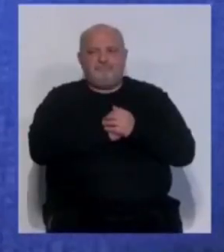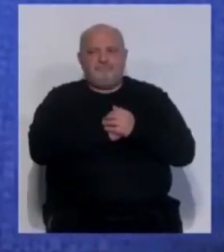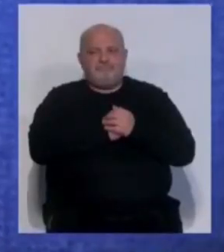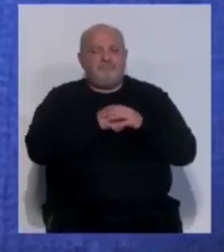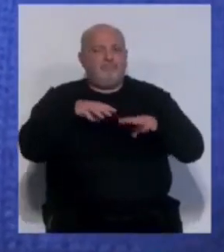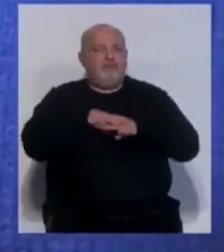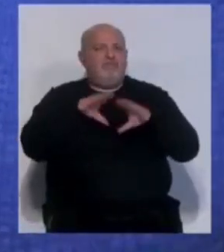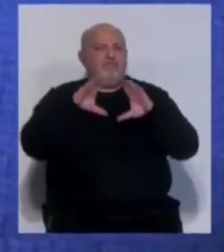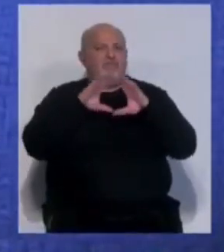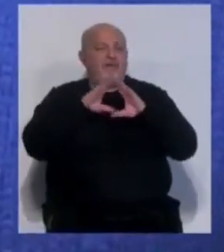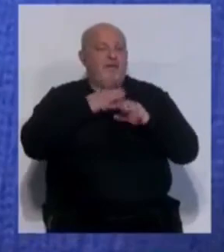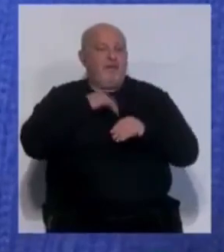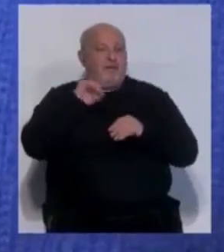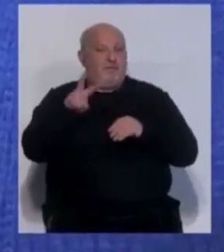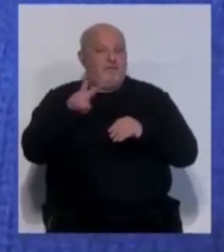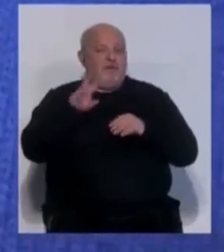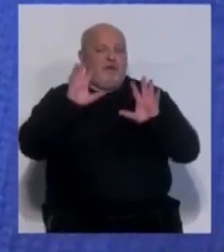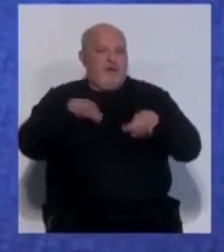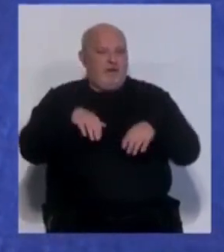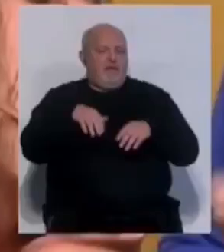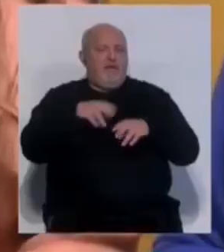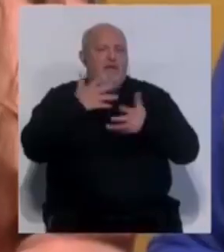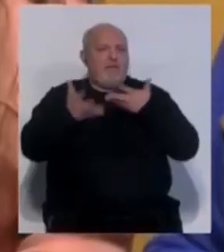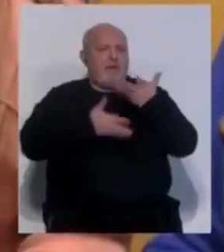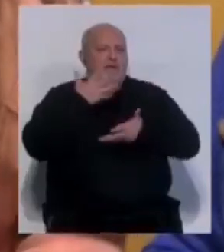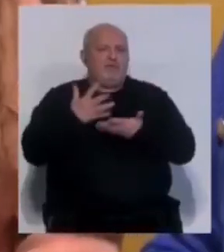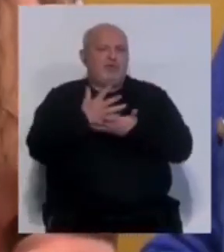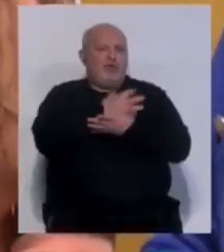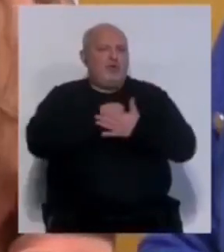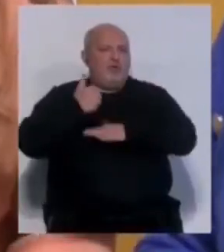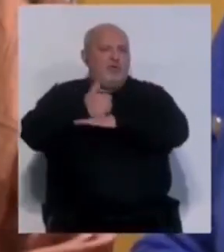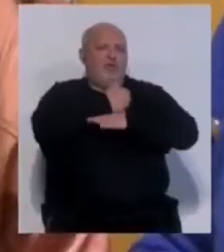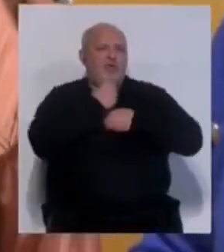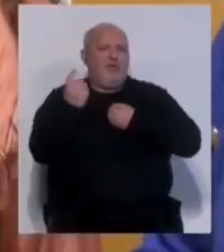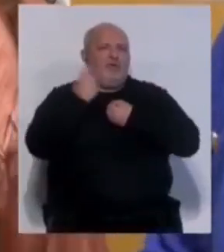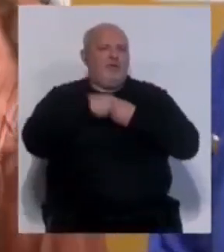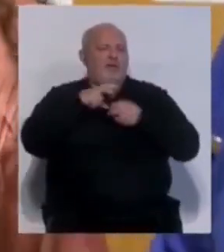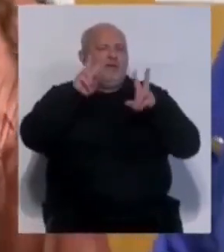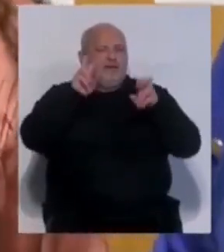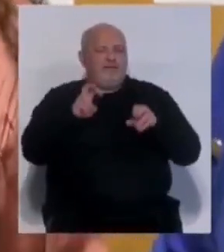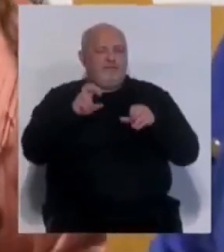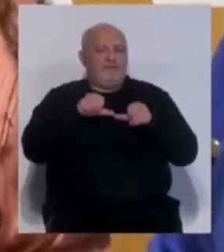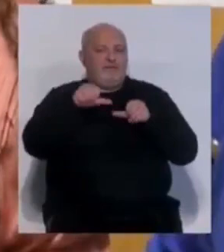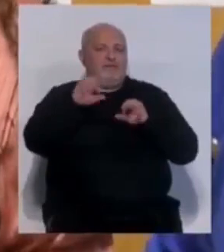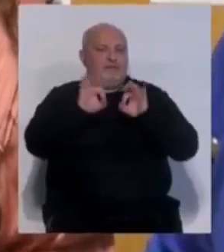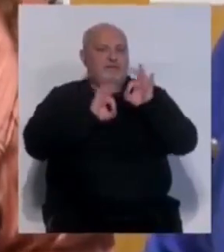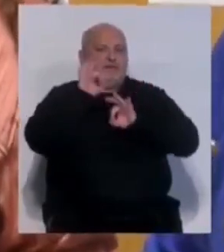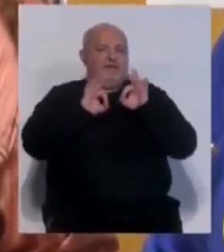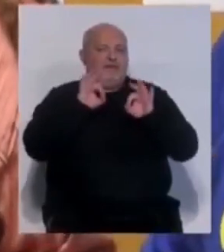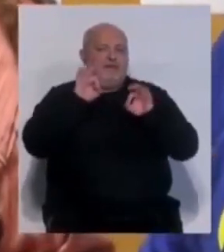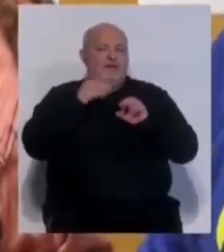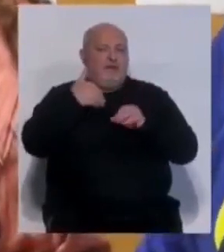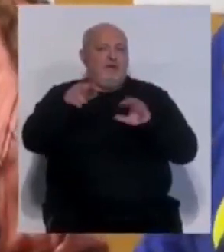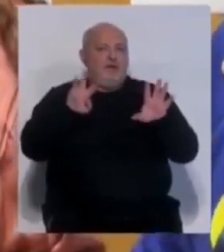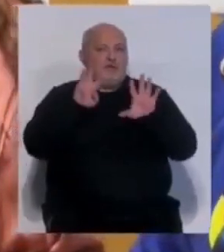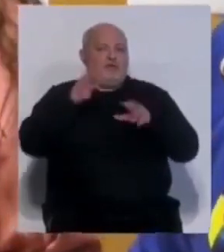La Red Feminista de Izquierda Unida en Cádiz ha animado a toda la ciudadanía a participar en los actos que se organizan en torno al